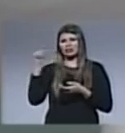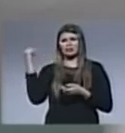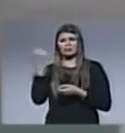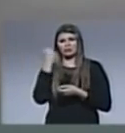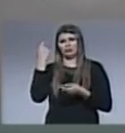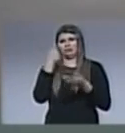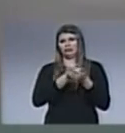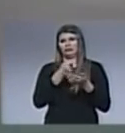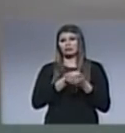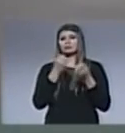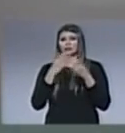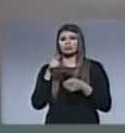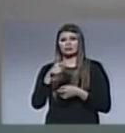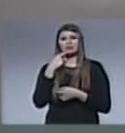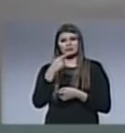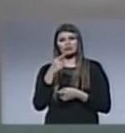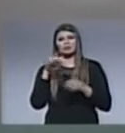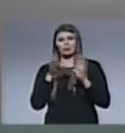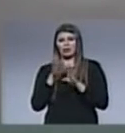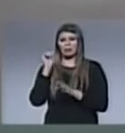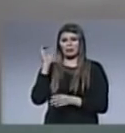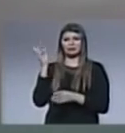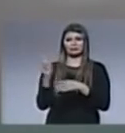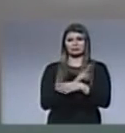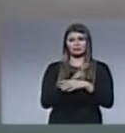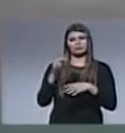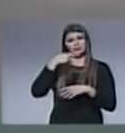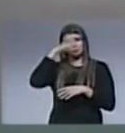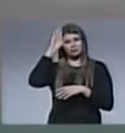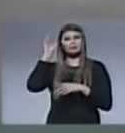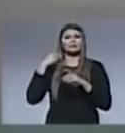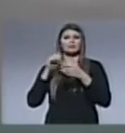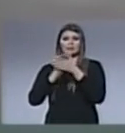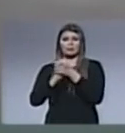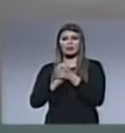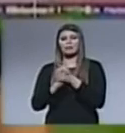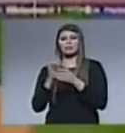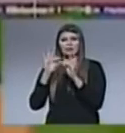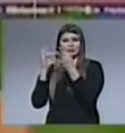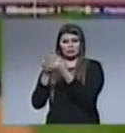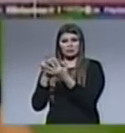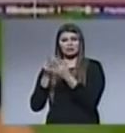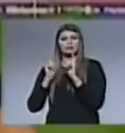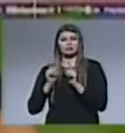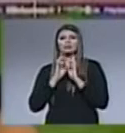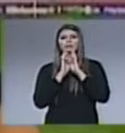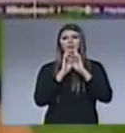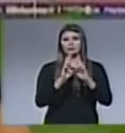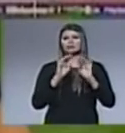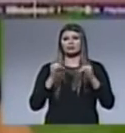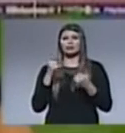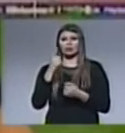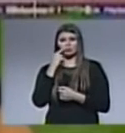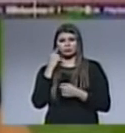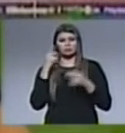euros claro que Edmilson es como un padre para el joven Neymar amigo personal de la familia del jugador y su representante el ex